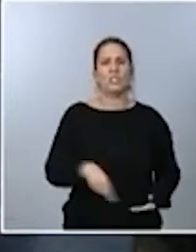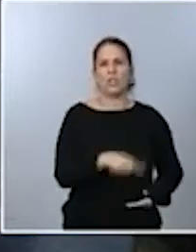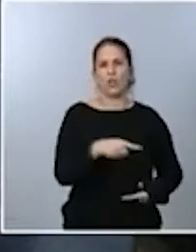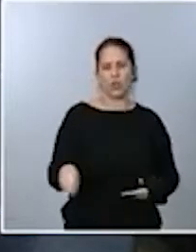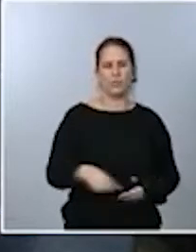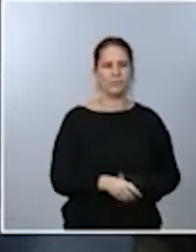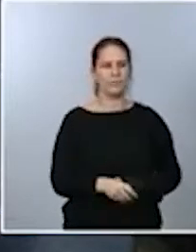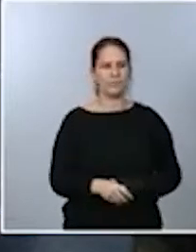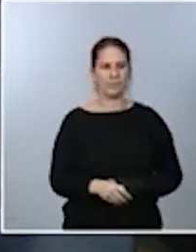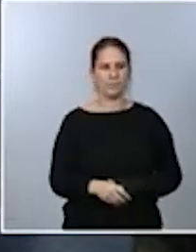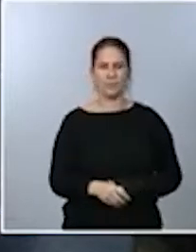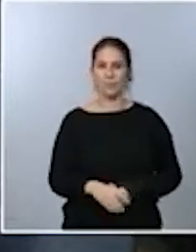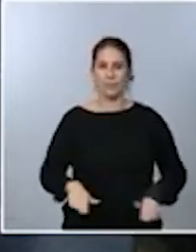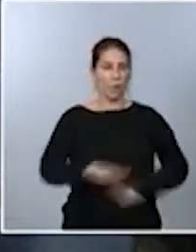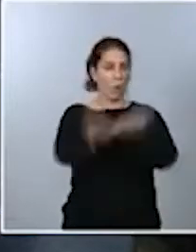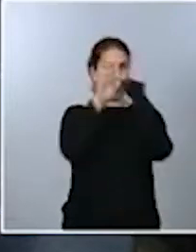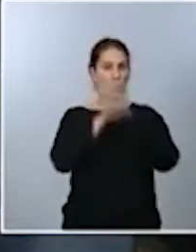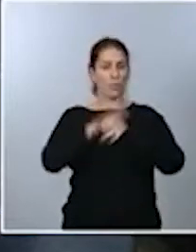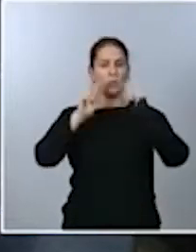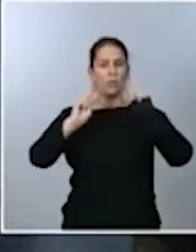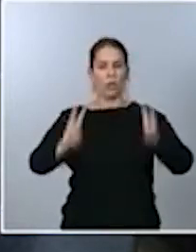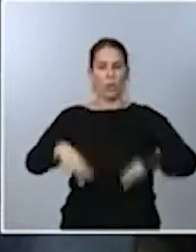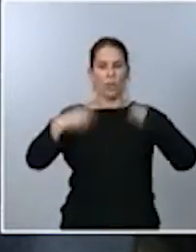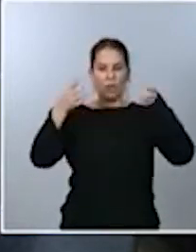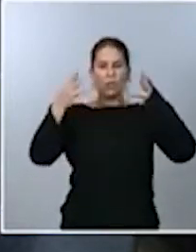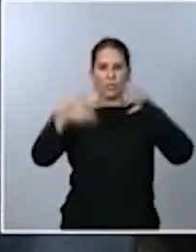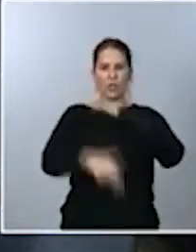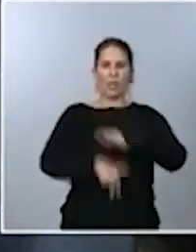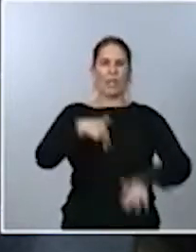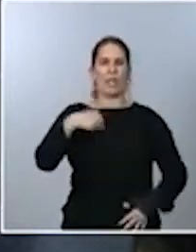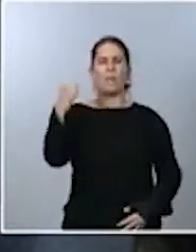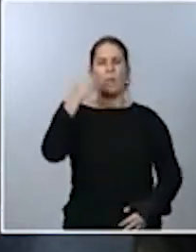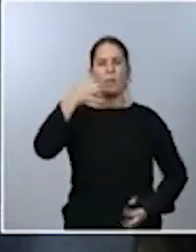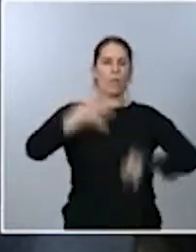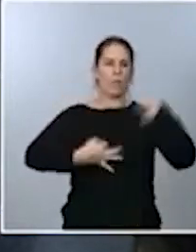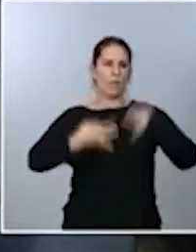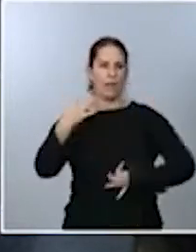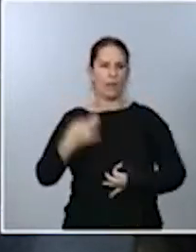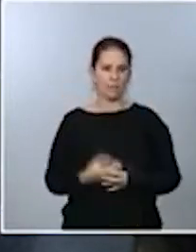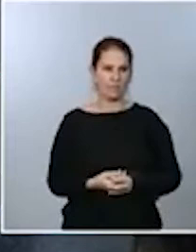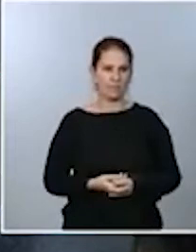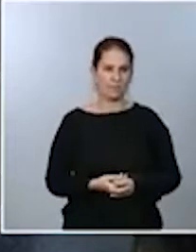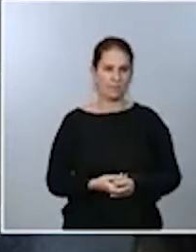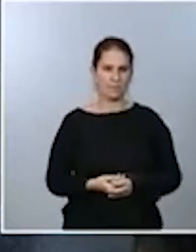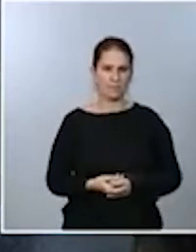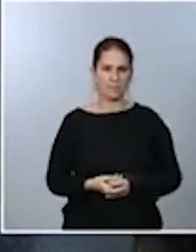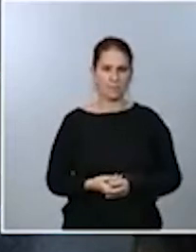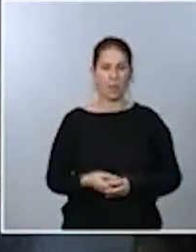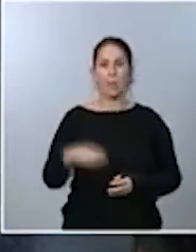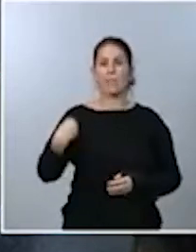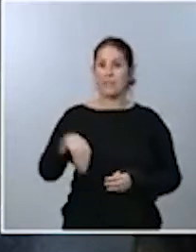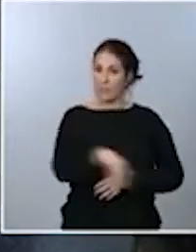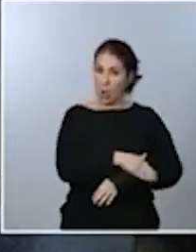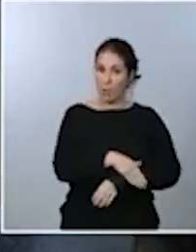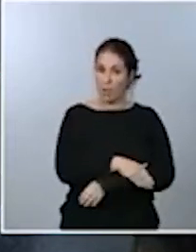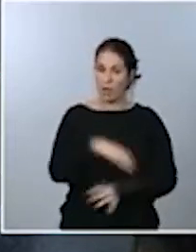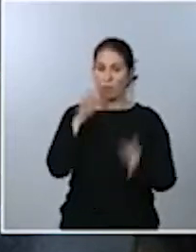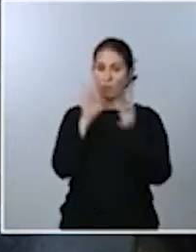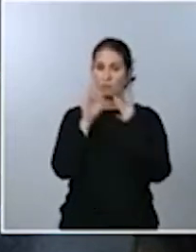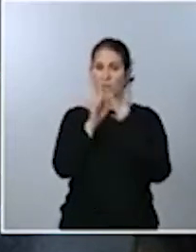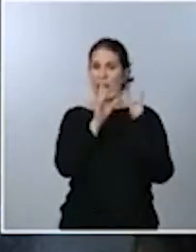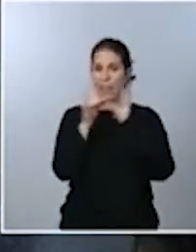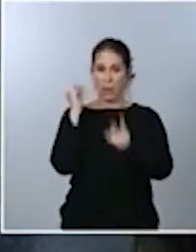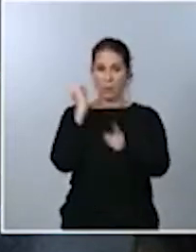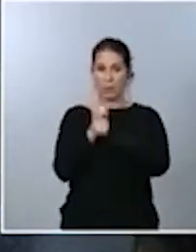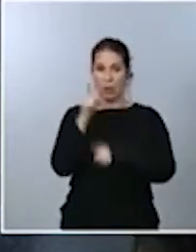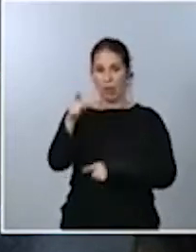respecto a la renovación del Consejo General del Poder Judicial, me gustaría saber si el presidente del Gobierno ha contactado con el líder de la oposición para trasladarle ese